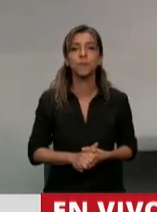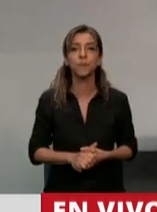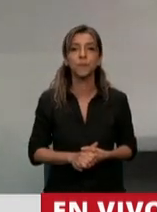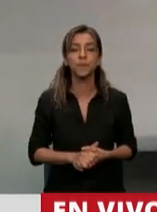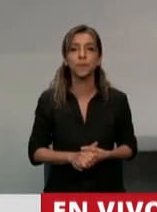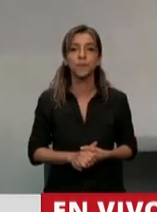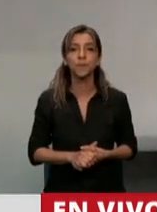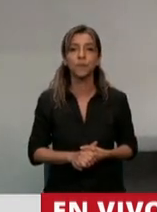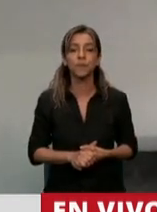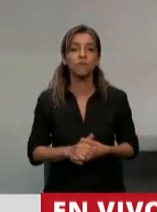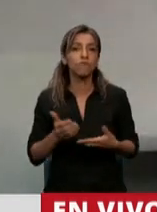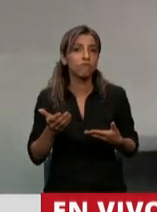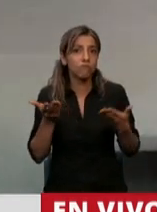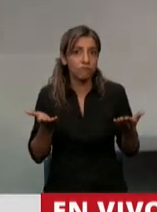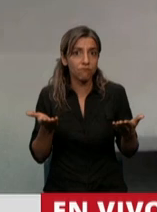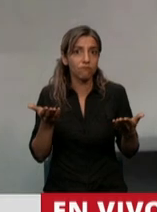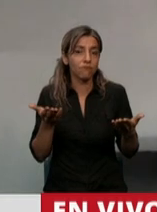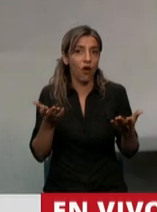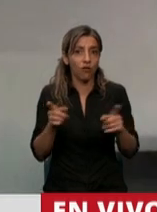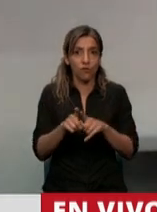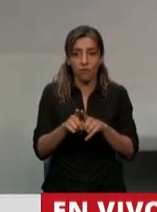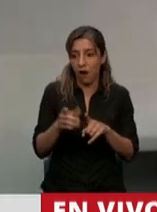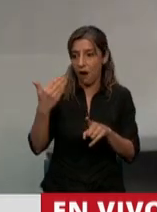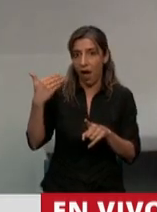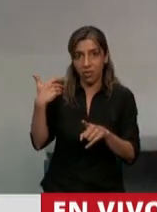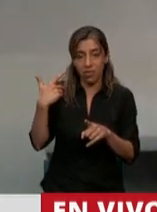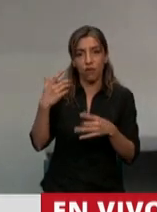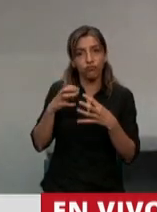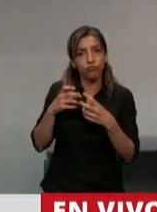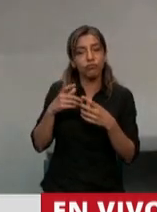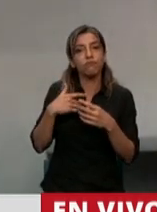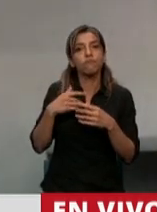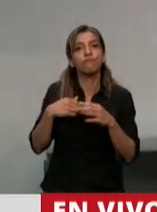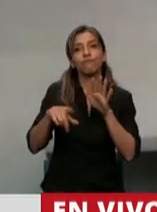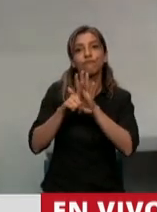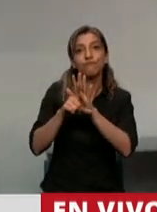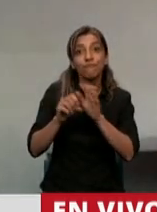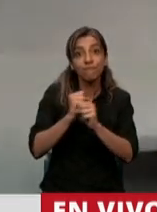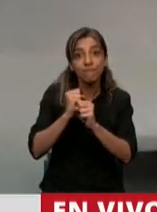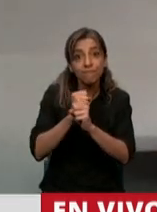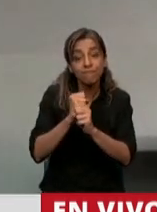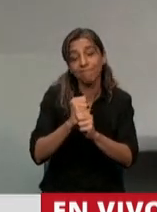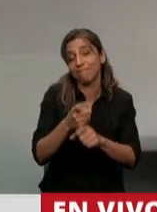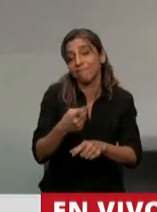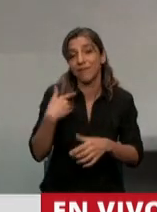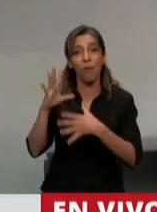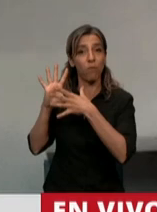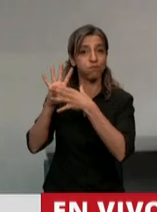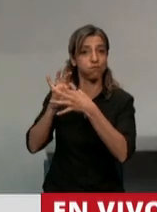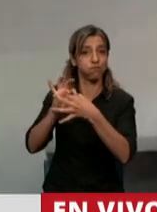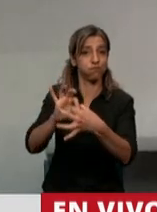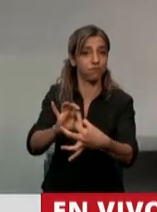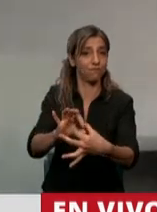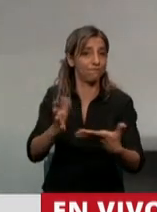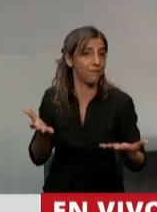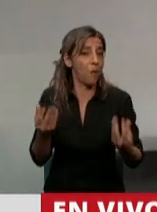son parte del reconocimiento que el Consejo de Límites de la Plataforma Continental de Naciones Unidas le ha hecho